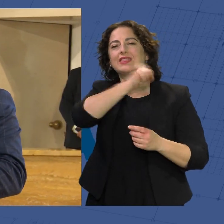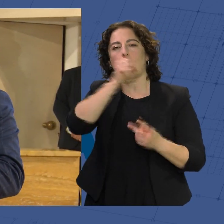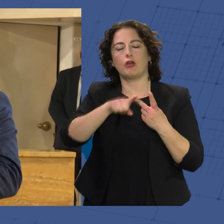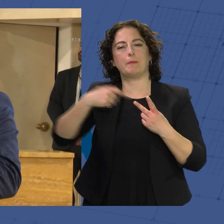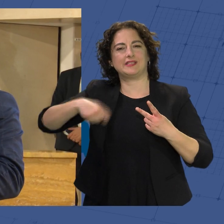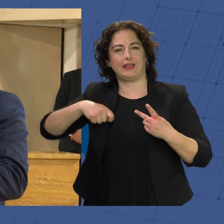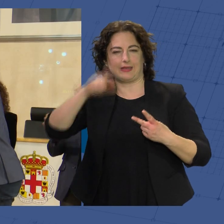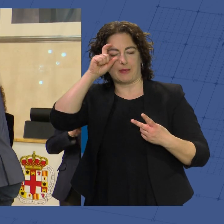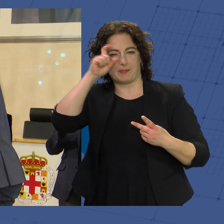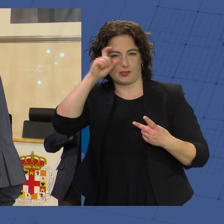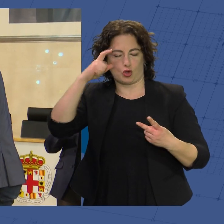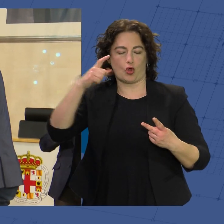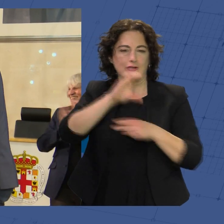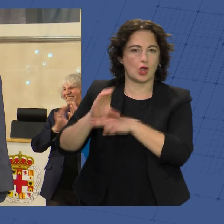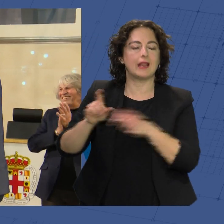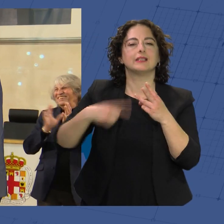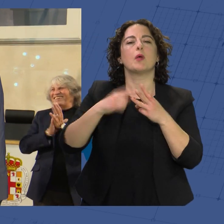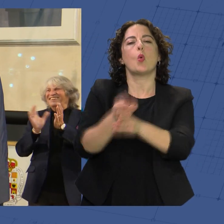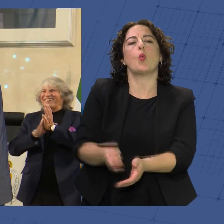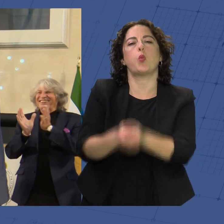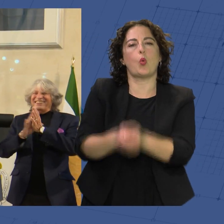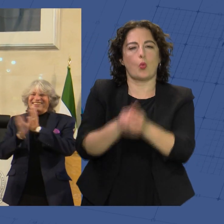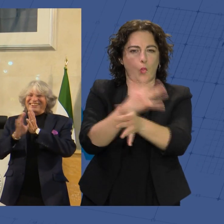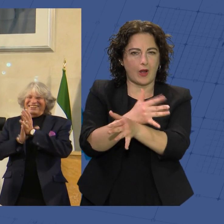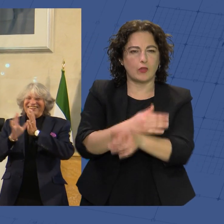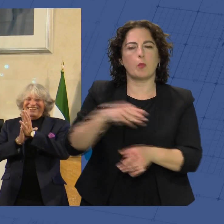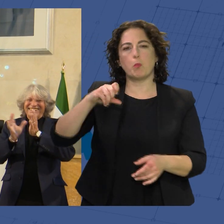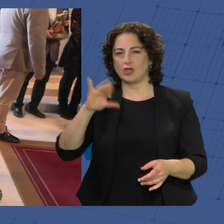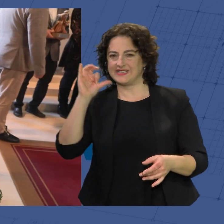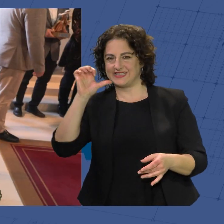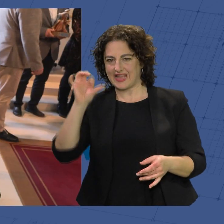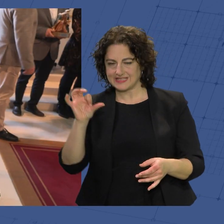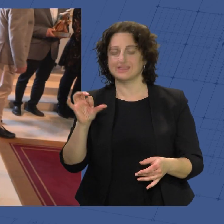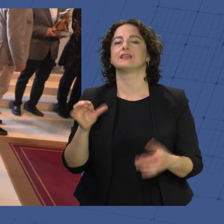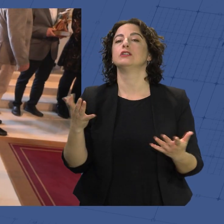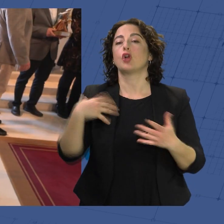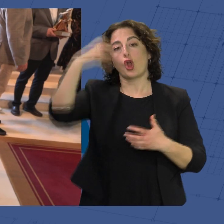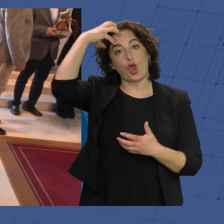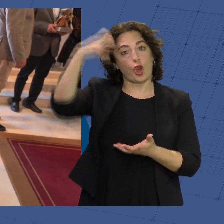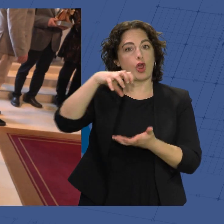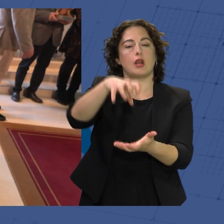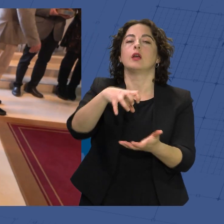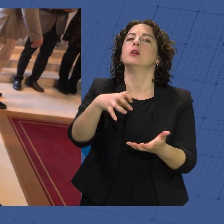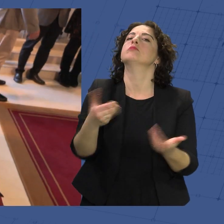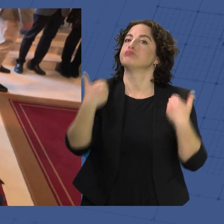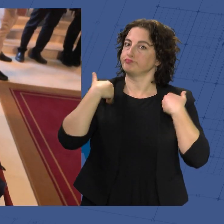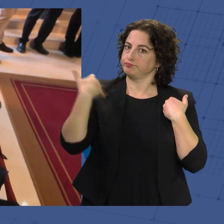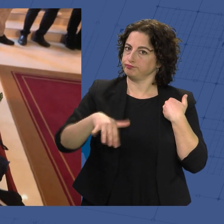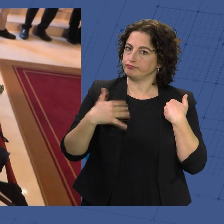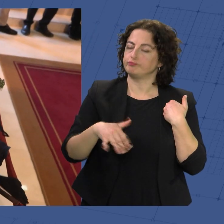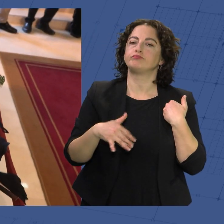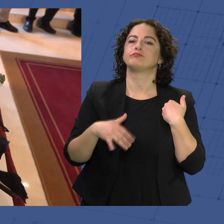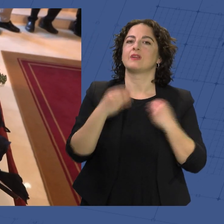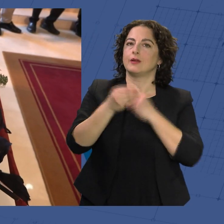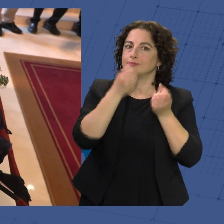Asoal Pepito Rueda y al jugador de voleibol Moisés César Dos Santos. Estas coronas conllevan una gran responsabilidad, a